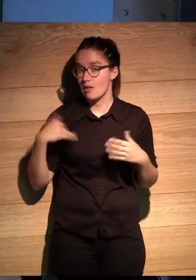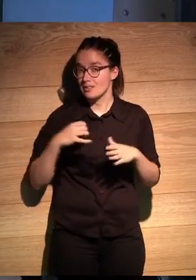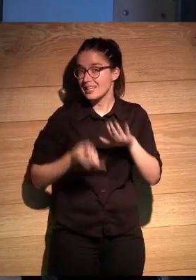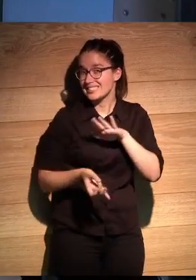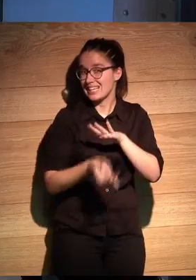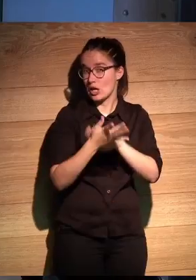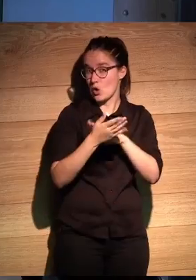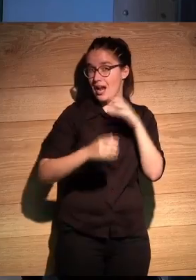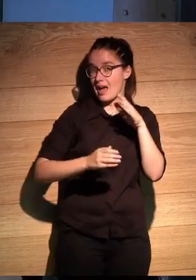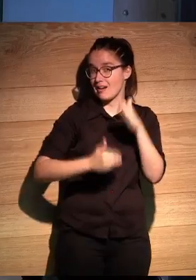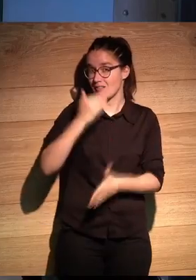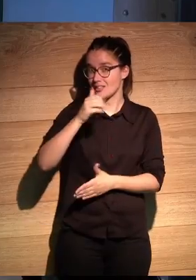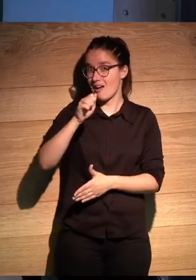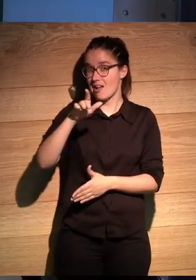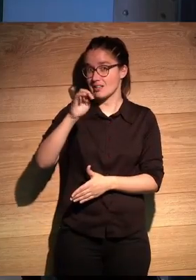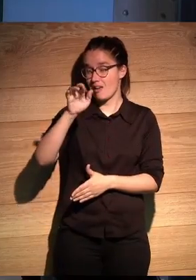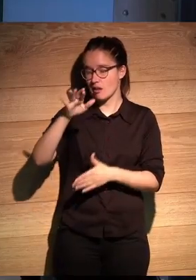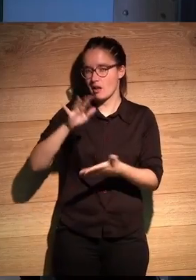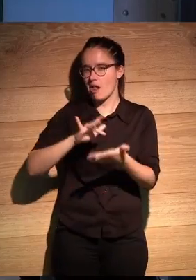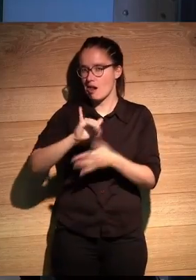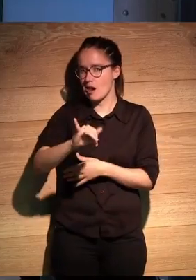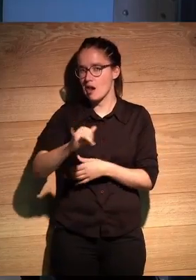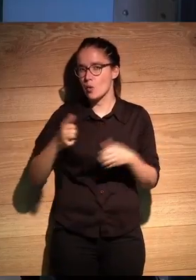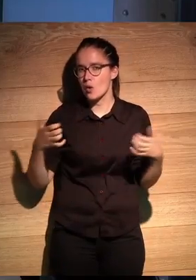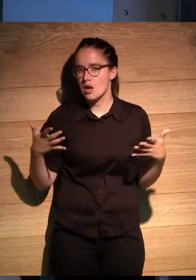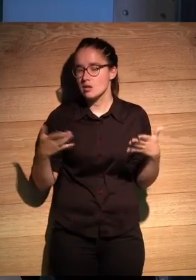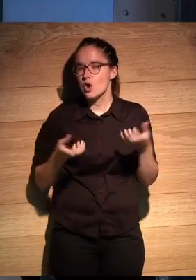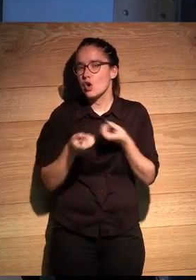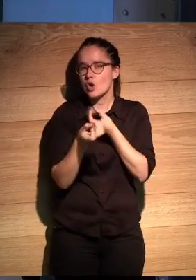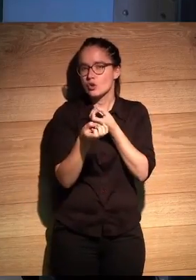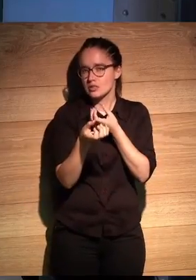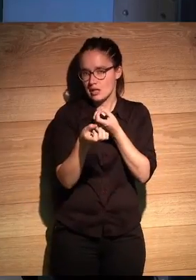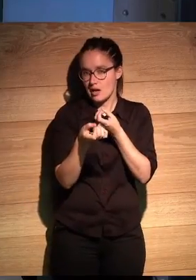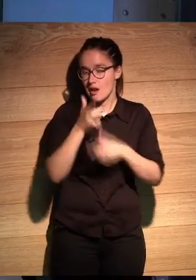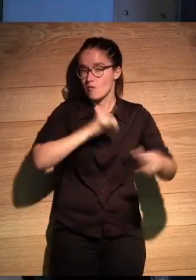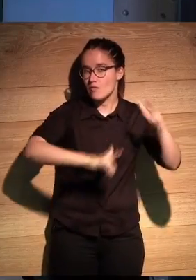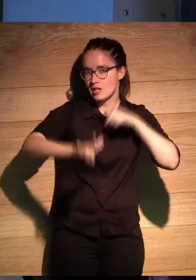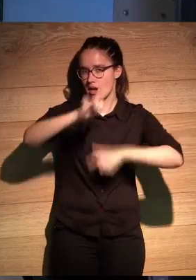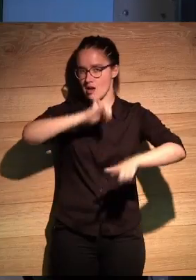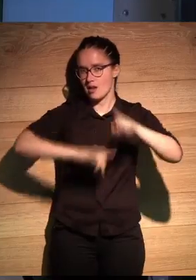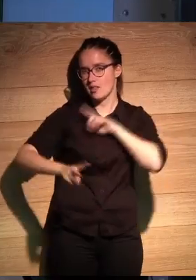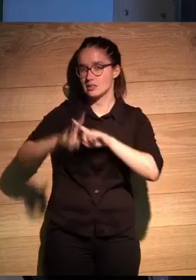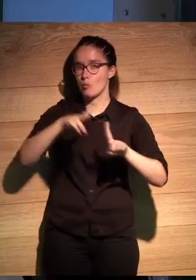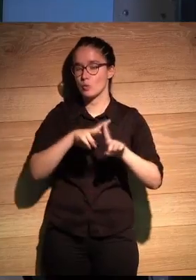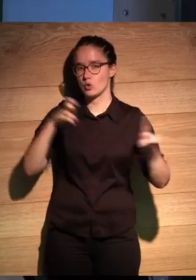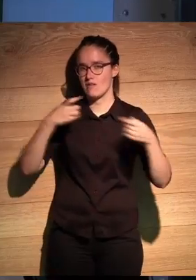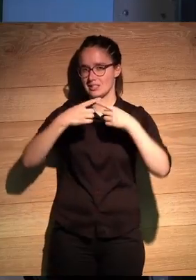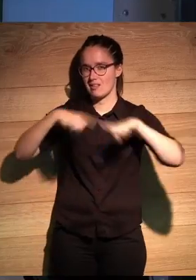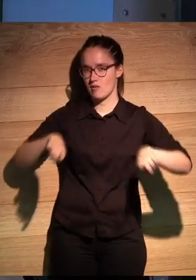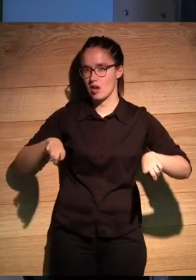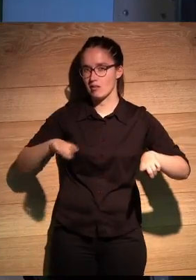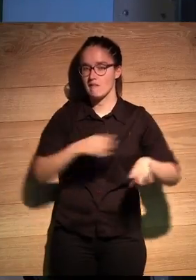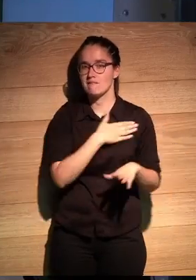fundación Altair tiene, que es narrar y contar el viaje desde una perspectiva diferente